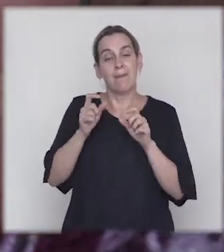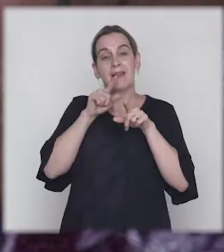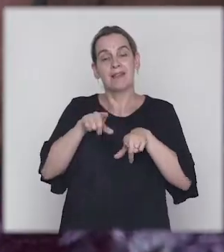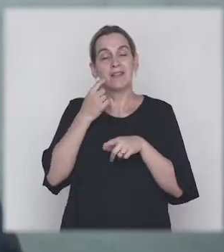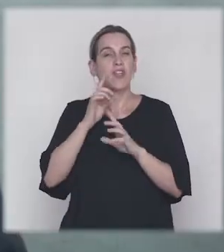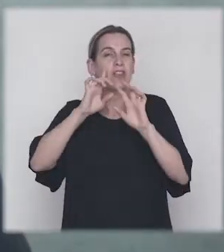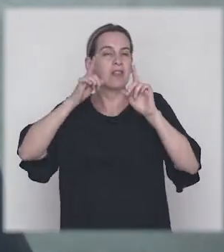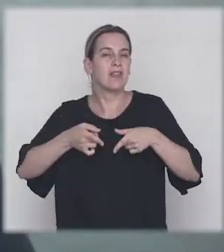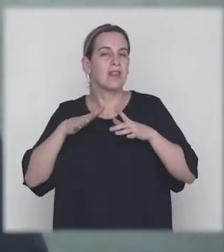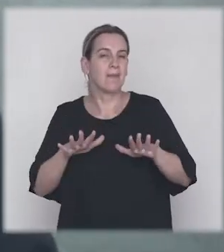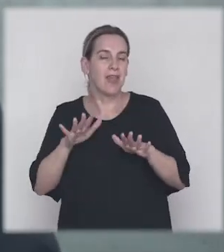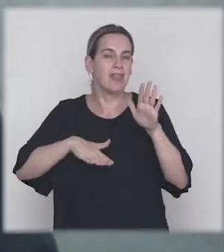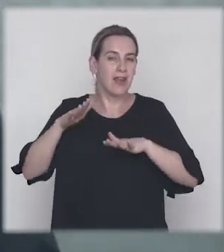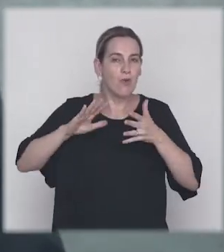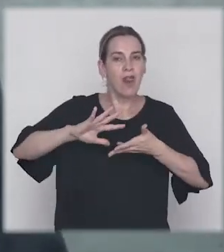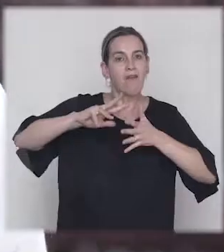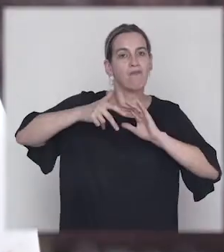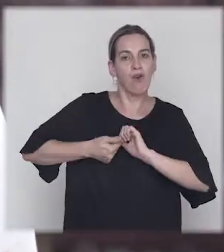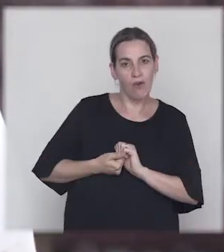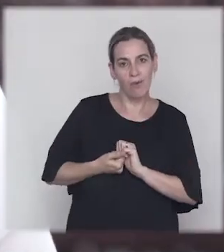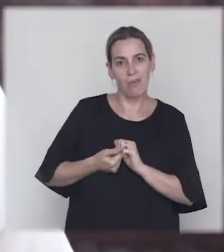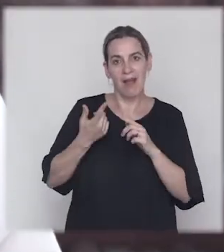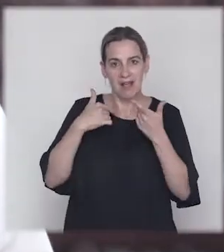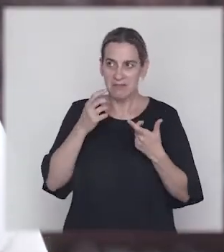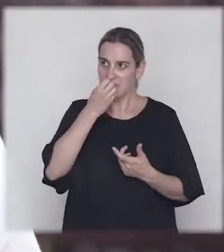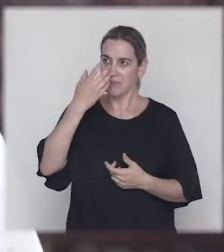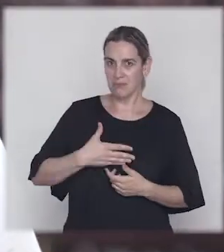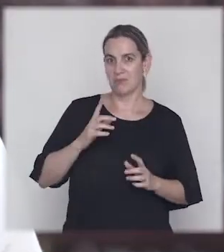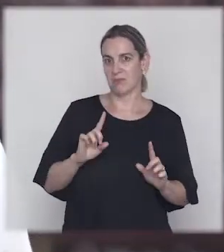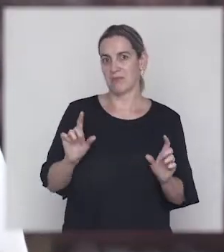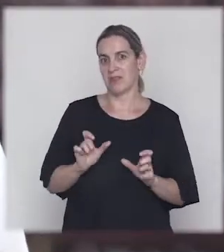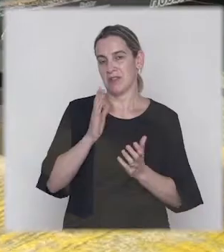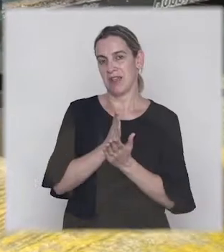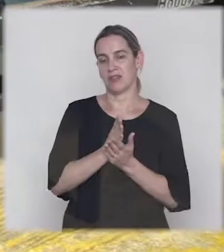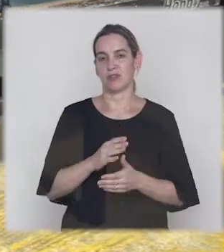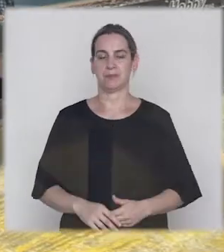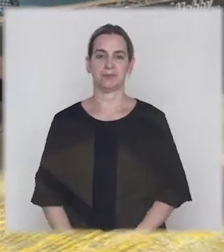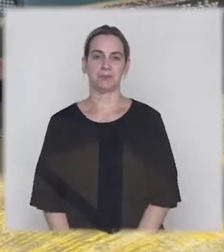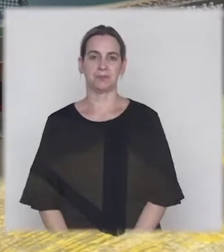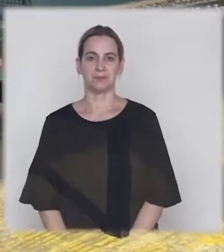eso creo que también es de alguna manera garantizar como el derecho.